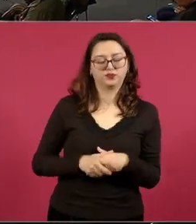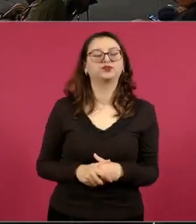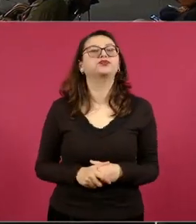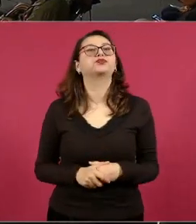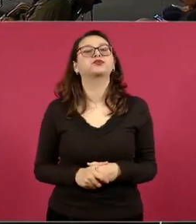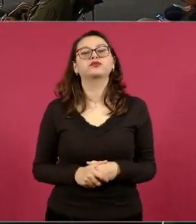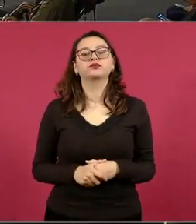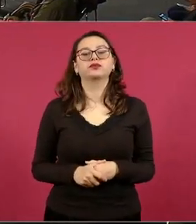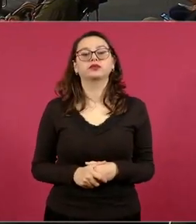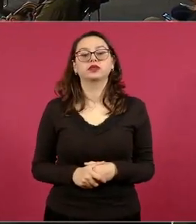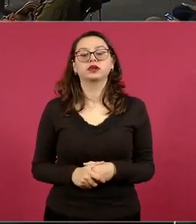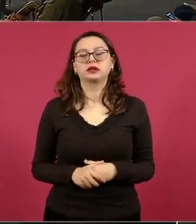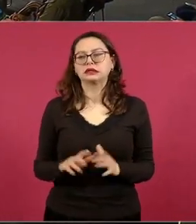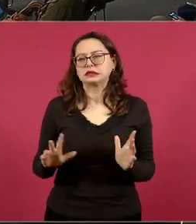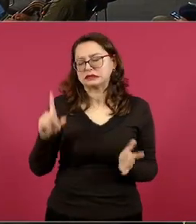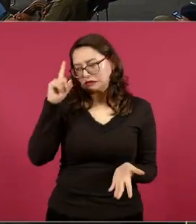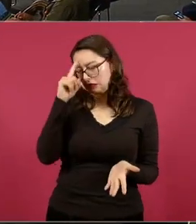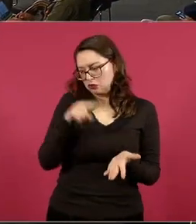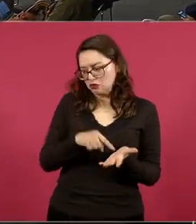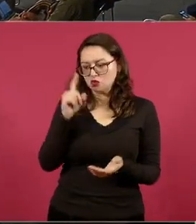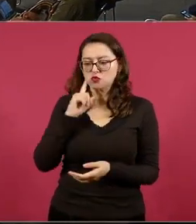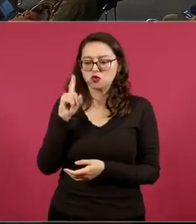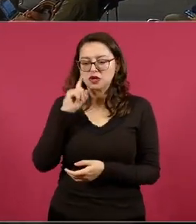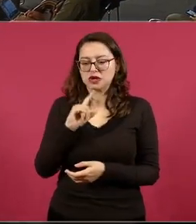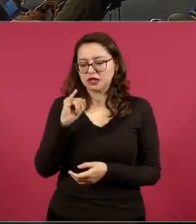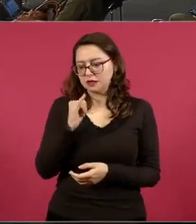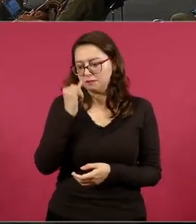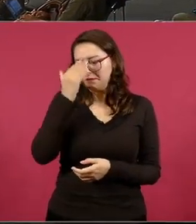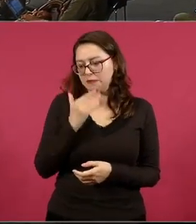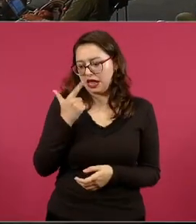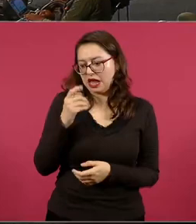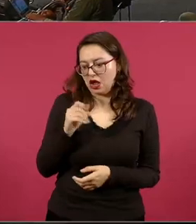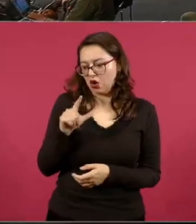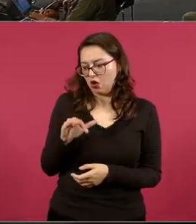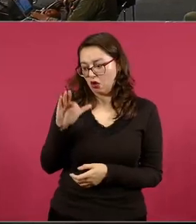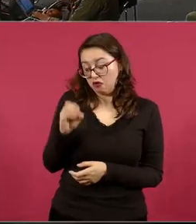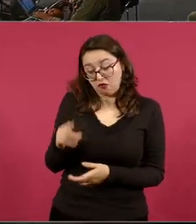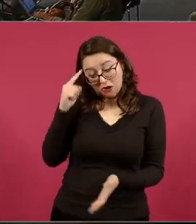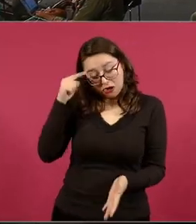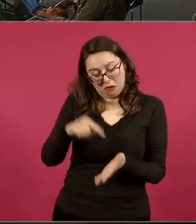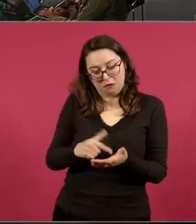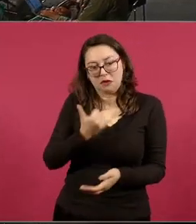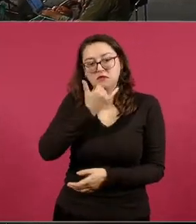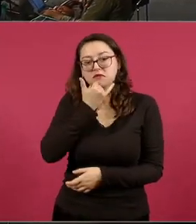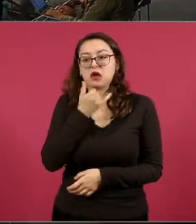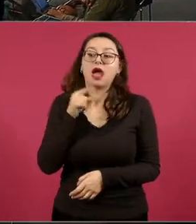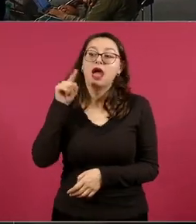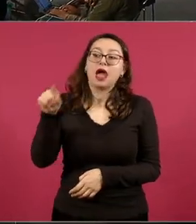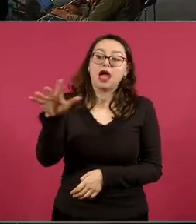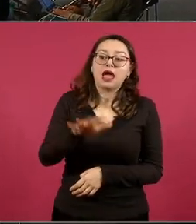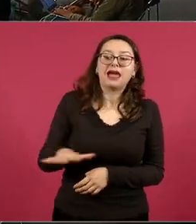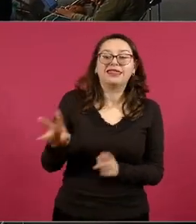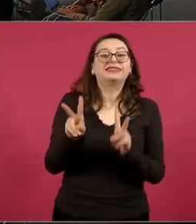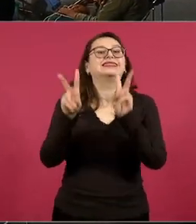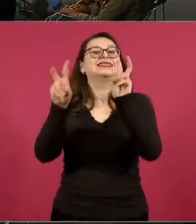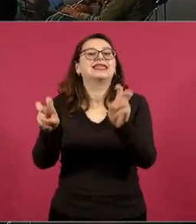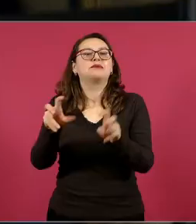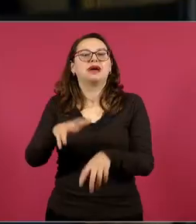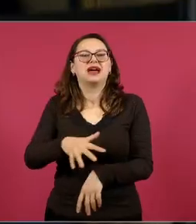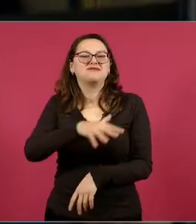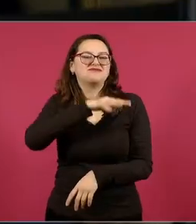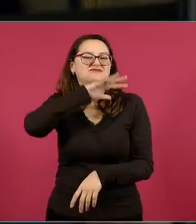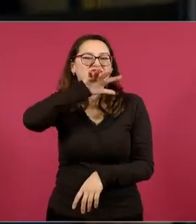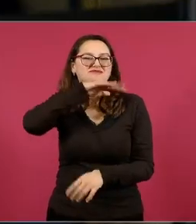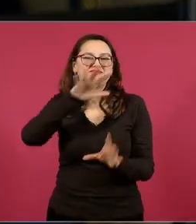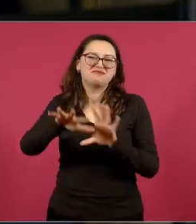compañera creo que es la imagen del golfo la compañera perdón por si me equivoco sobre el tiradero de las matas sobre el relleno